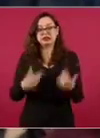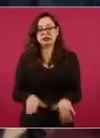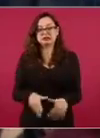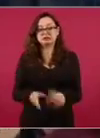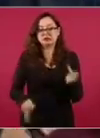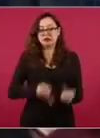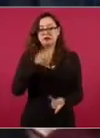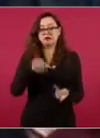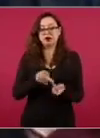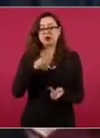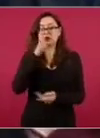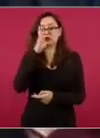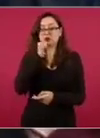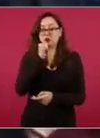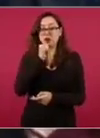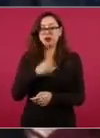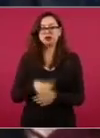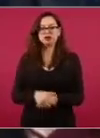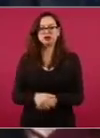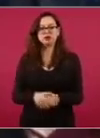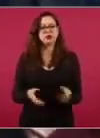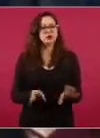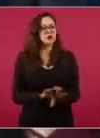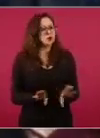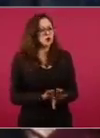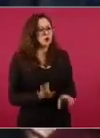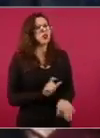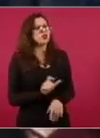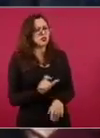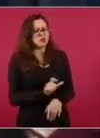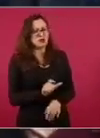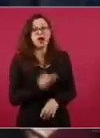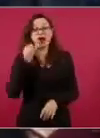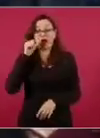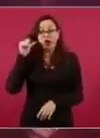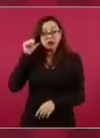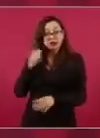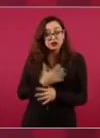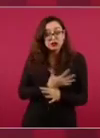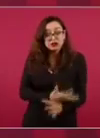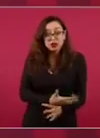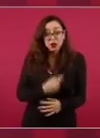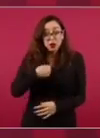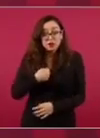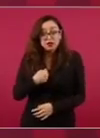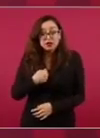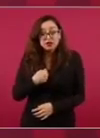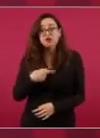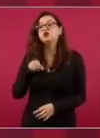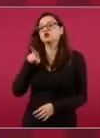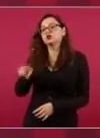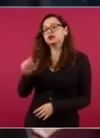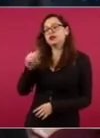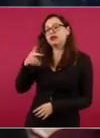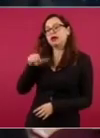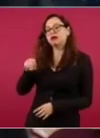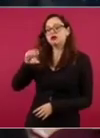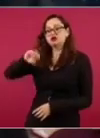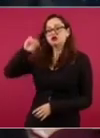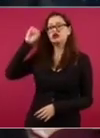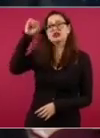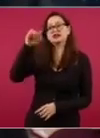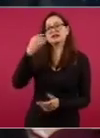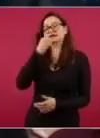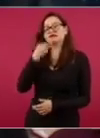que cuál es la opinión que tiene respecto… ¿Cuándo me nombró? Ayer, ayer que… dijo eso? Sí, que era socialista que no era perfecto